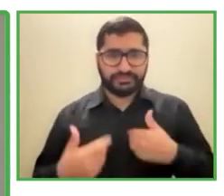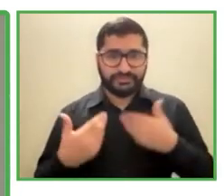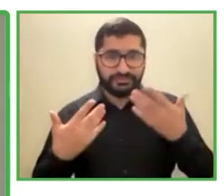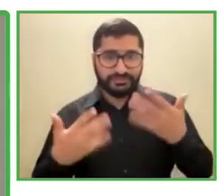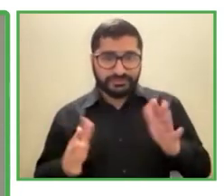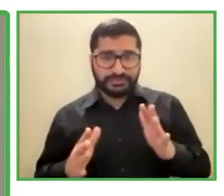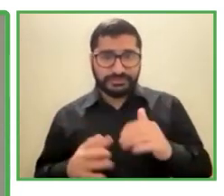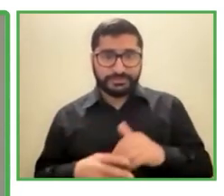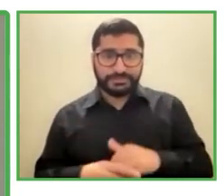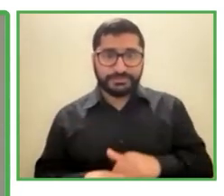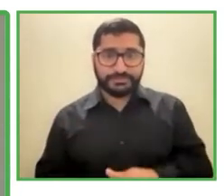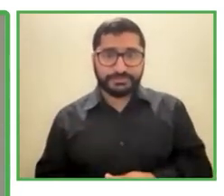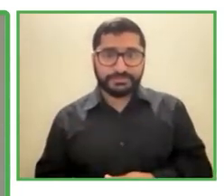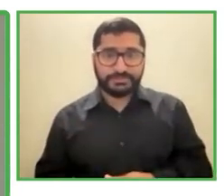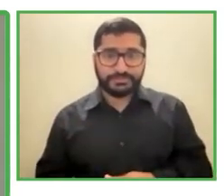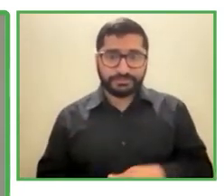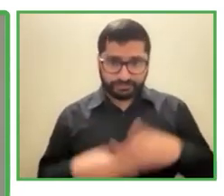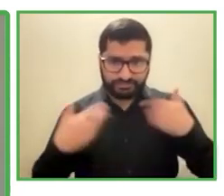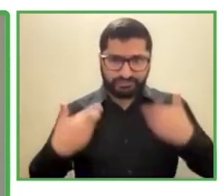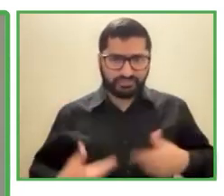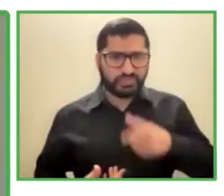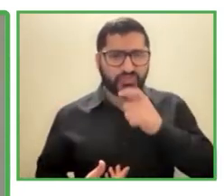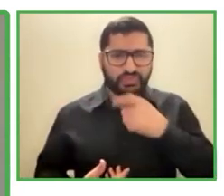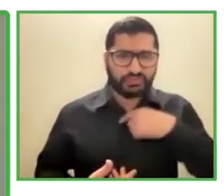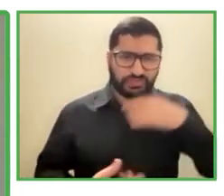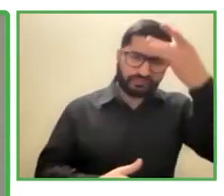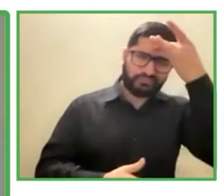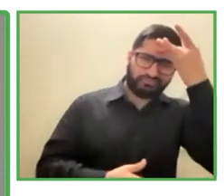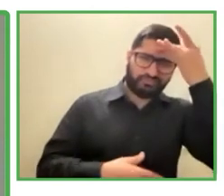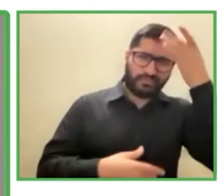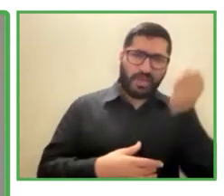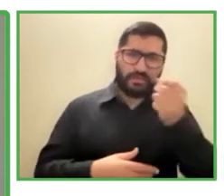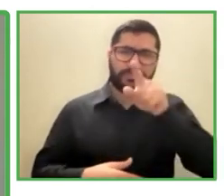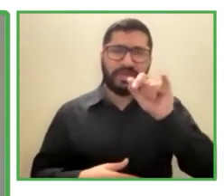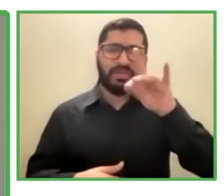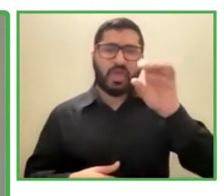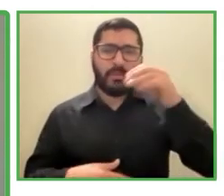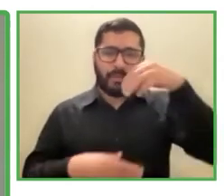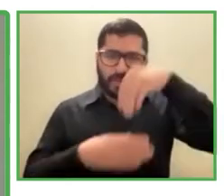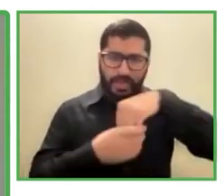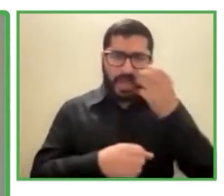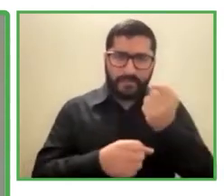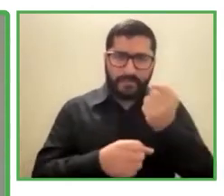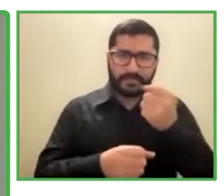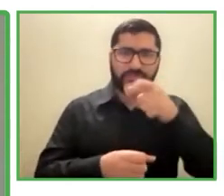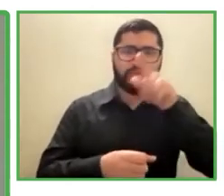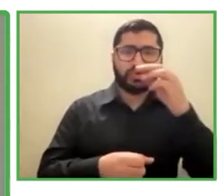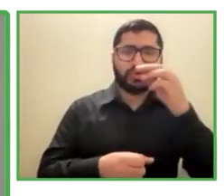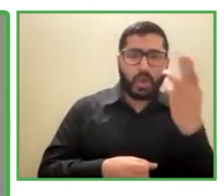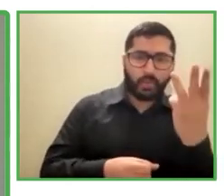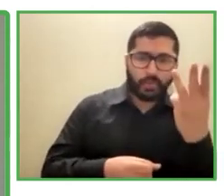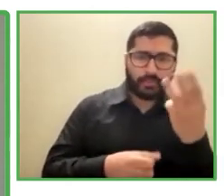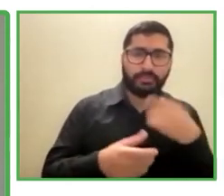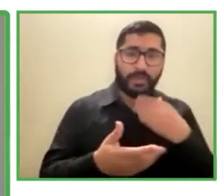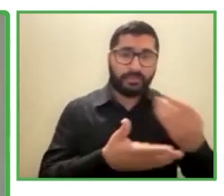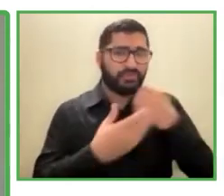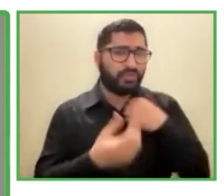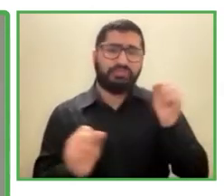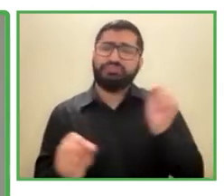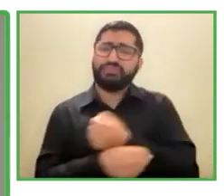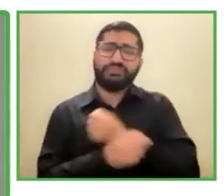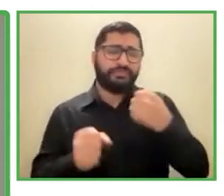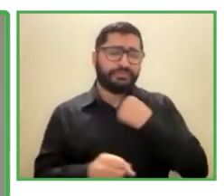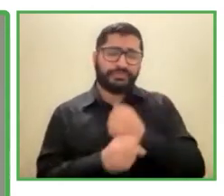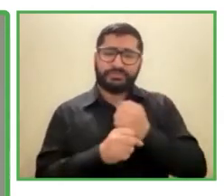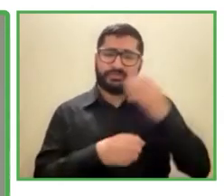lo cual afectó mi nobilidad y por lo mismo fui informada que no podía quedar embarazada. Pero por milagro, luego de años logró completar mi embarazo